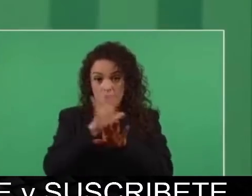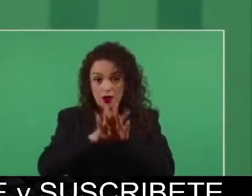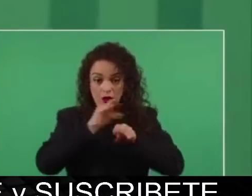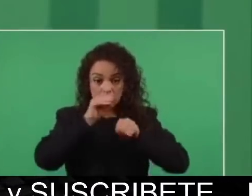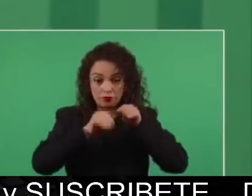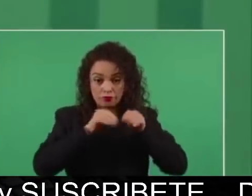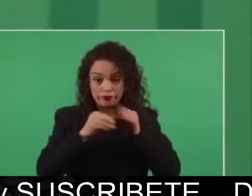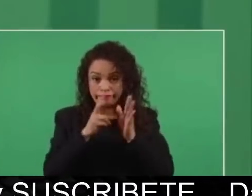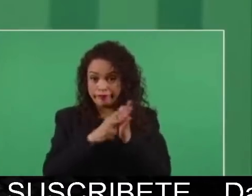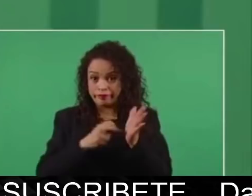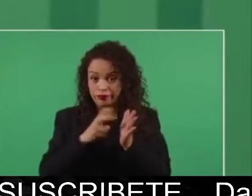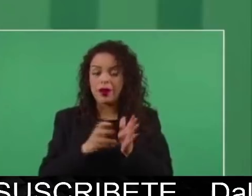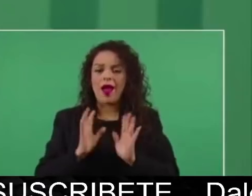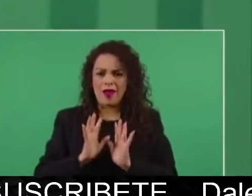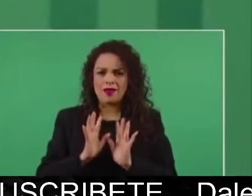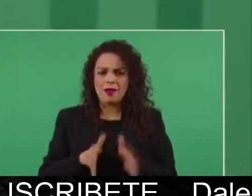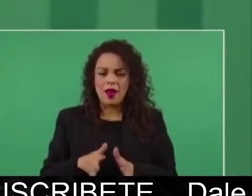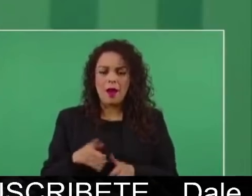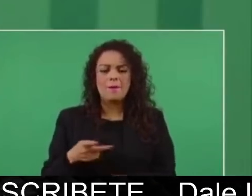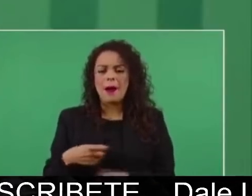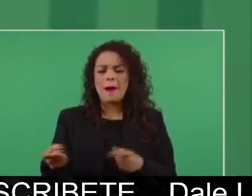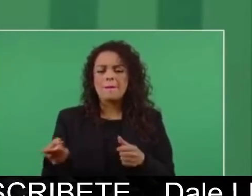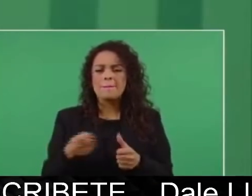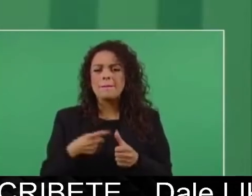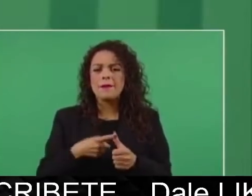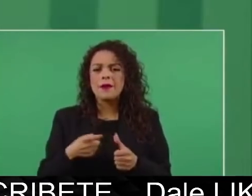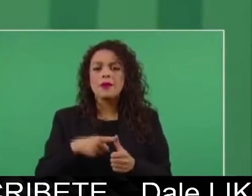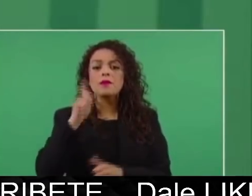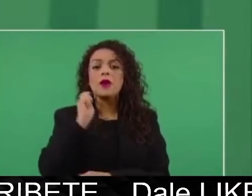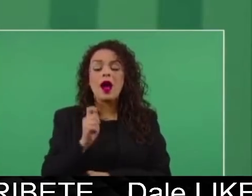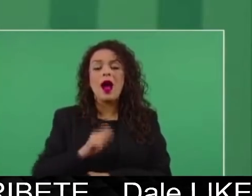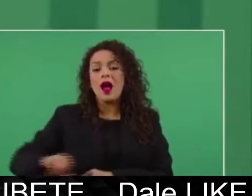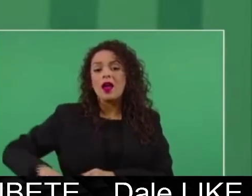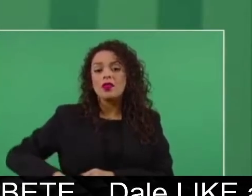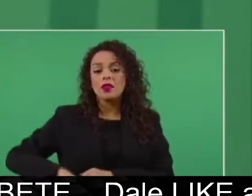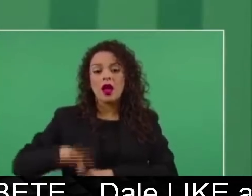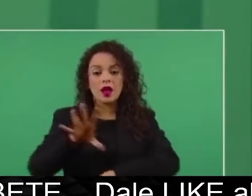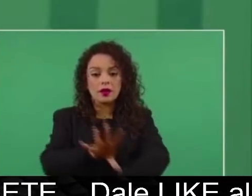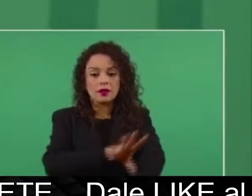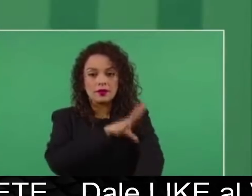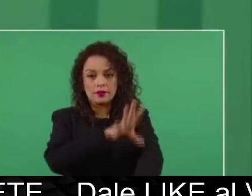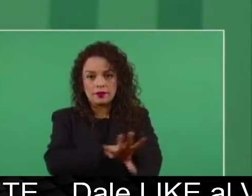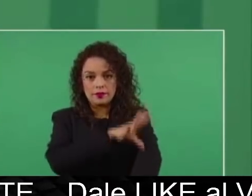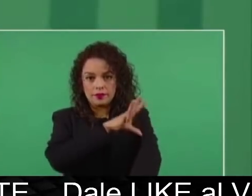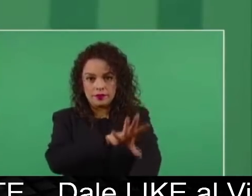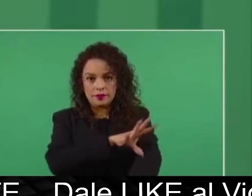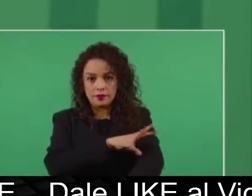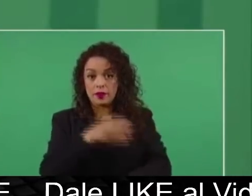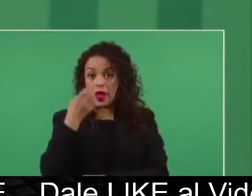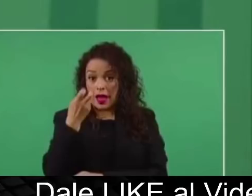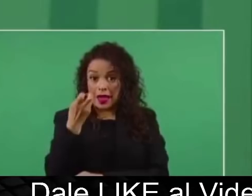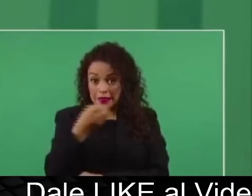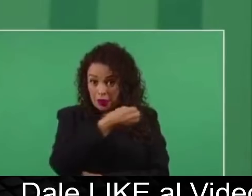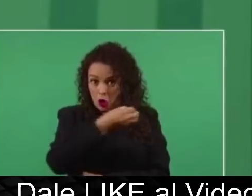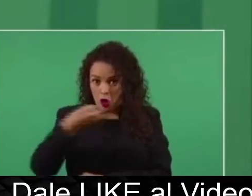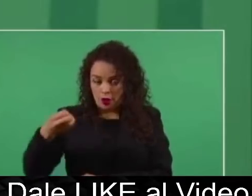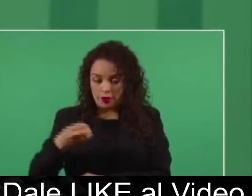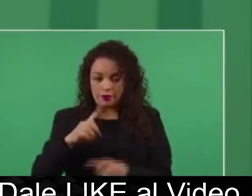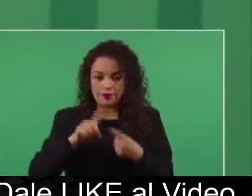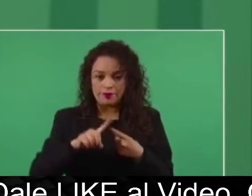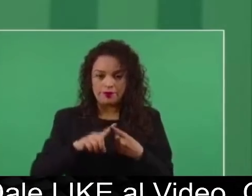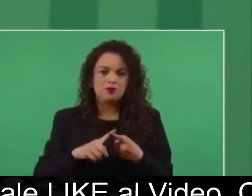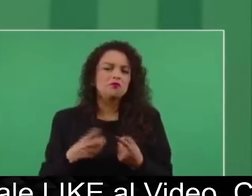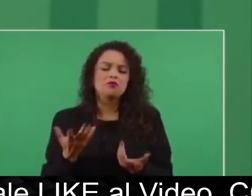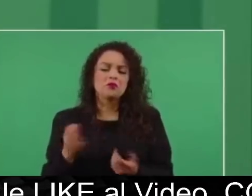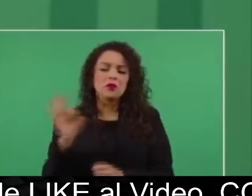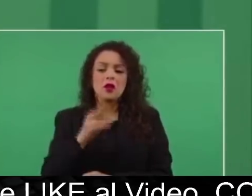entonces primero nos interesa la eléctrica en ese orden. Bueno, eso es lo que